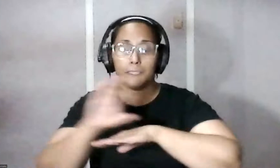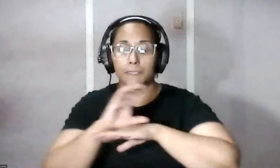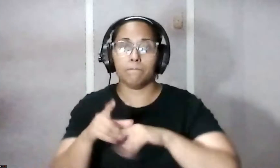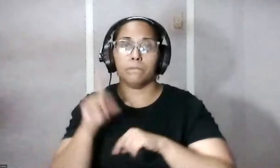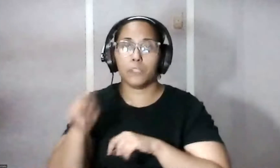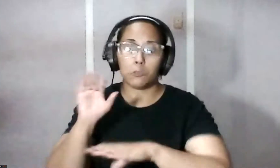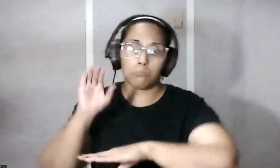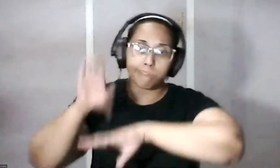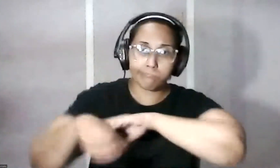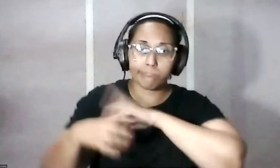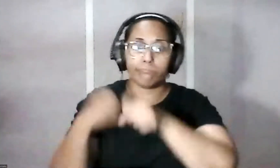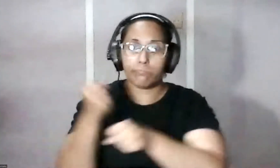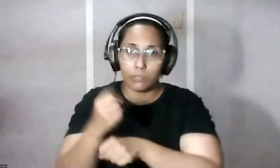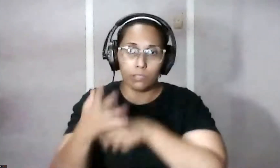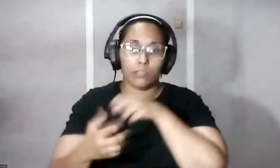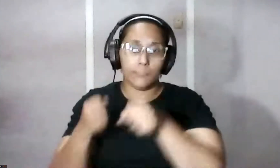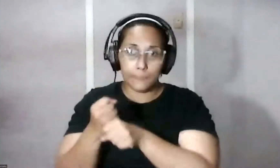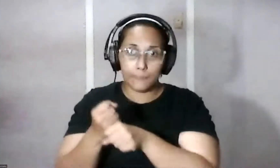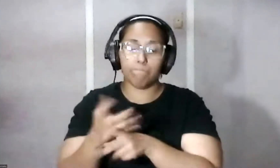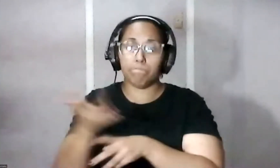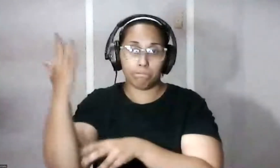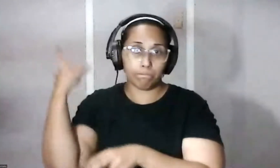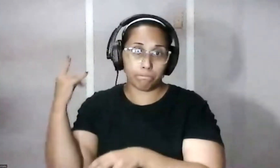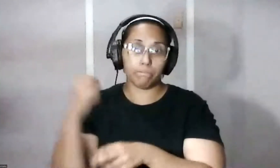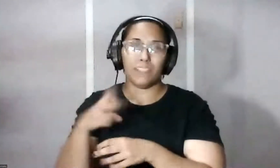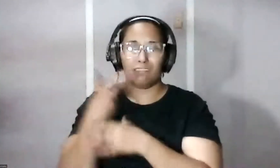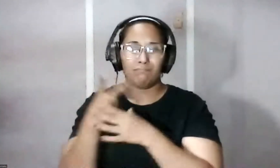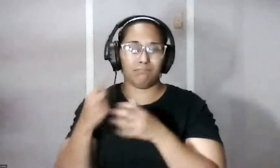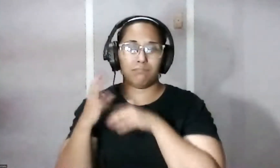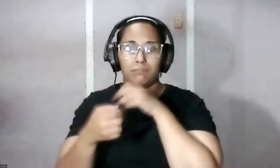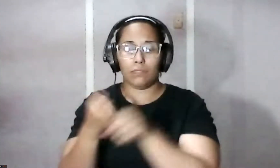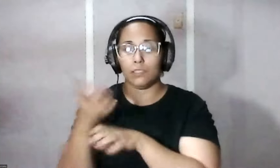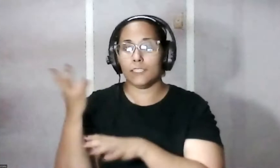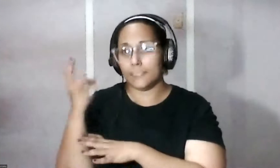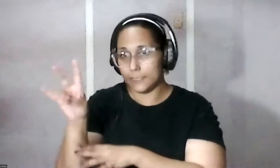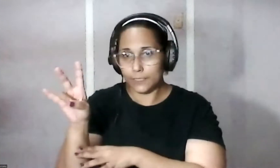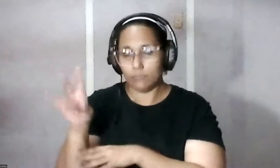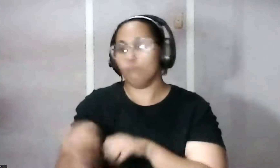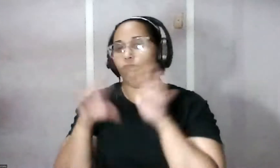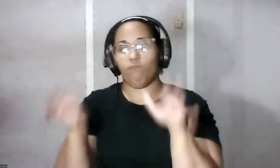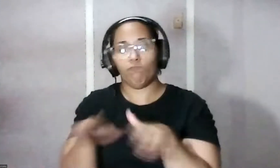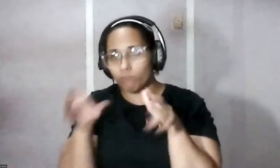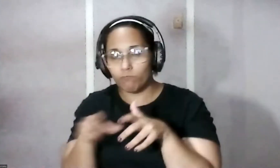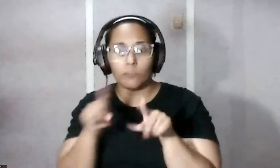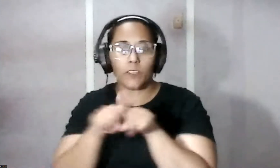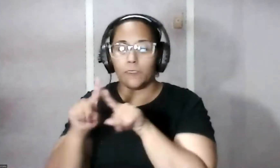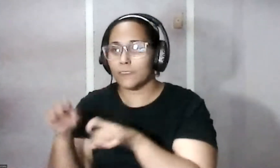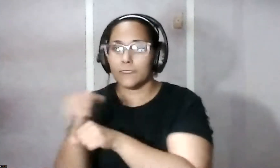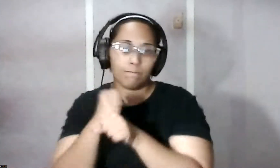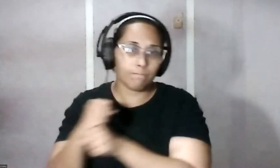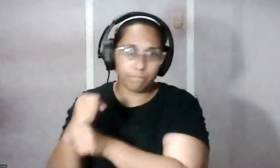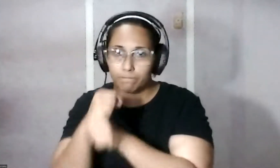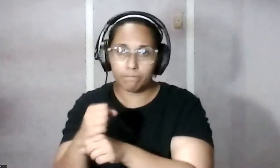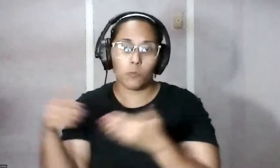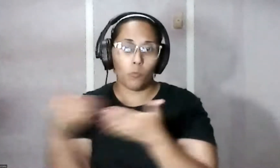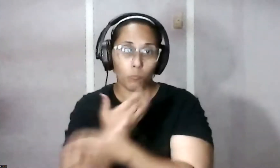que durante muchos años sobre todo en la segunda mitad del siglo XVII no se realizaron nuevas obras defensivas y tampoco pudieron